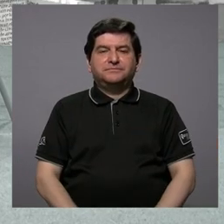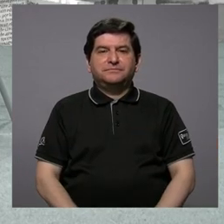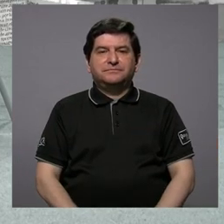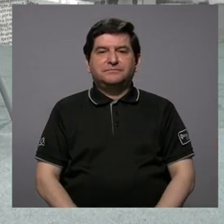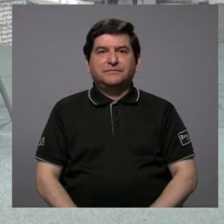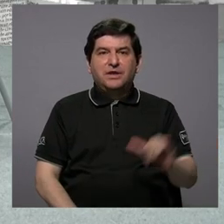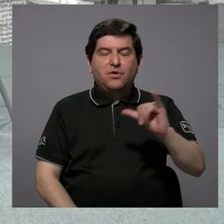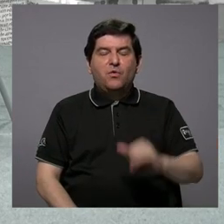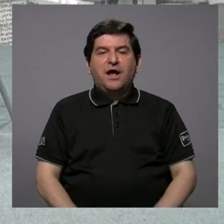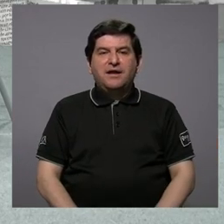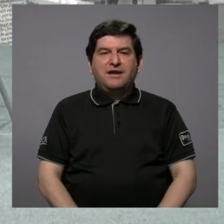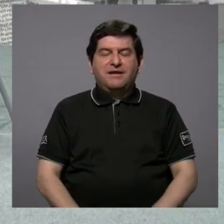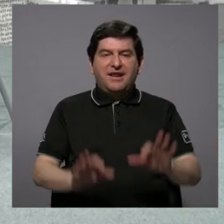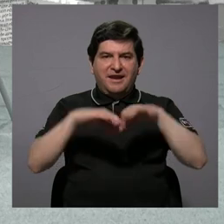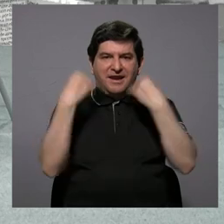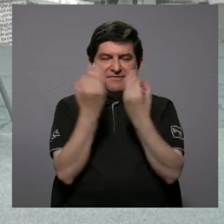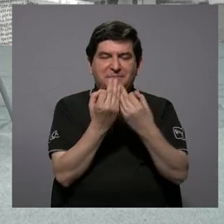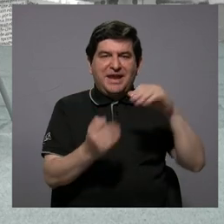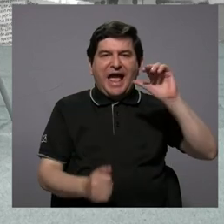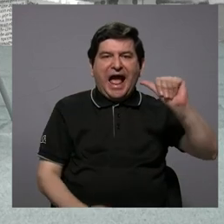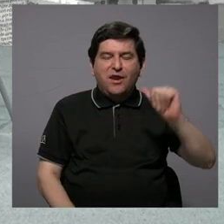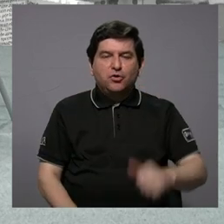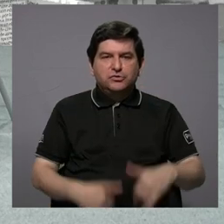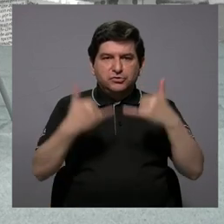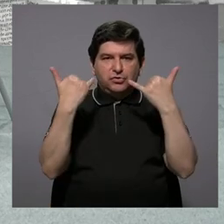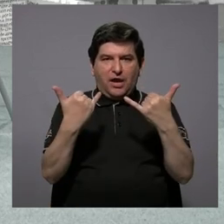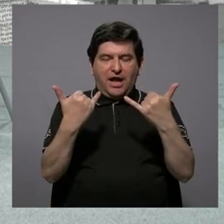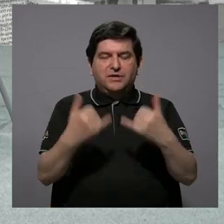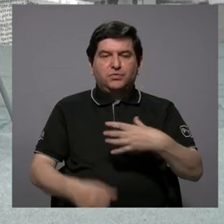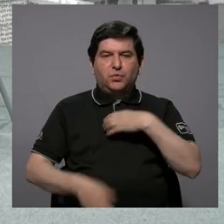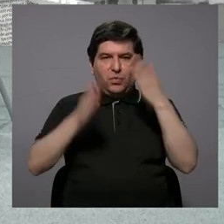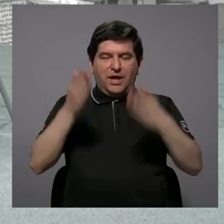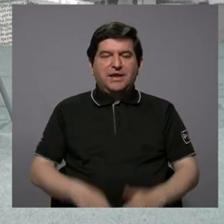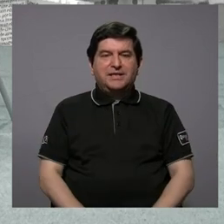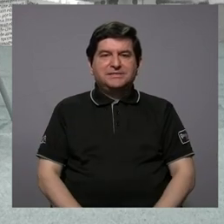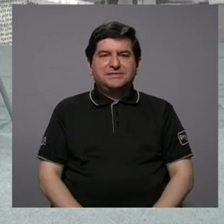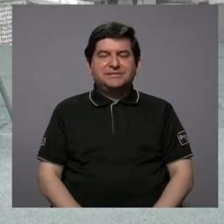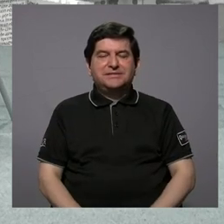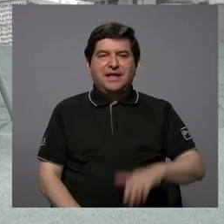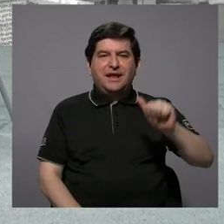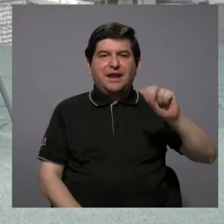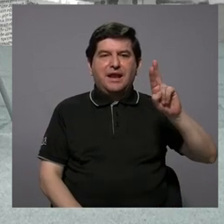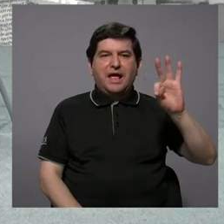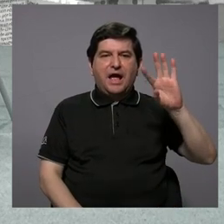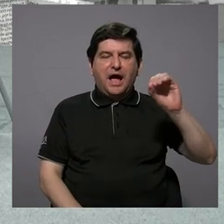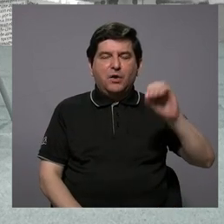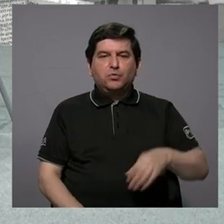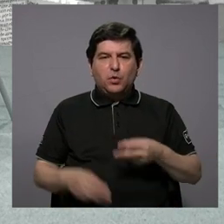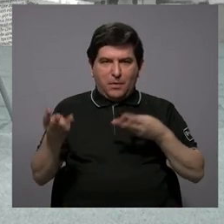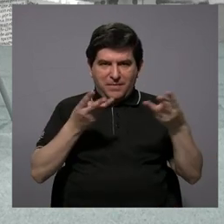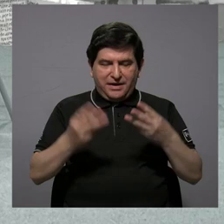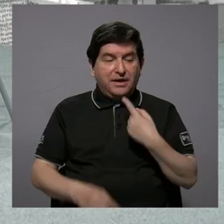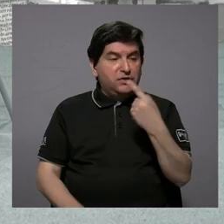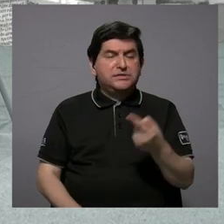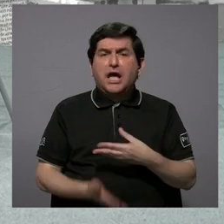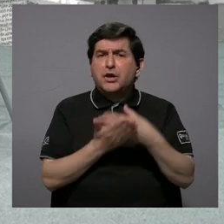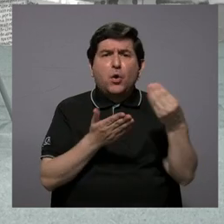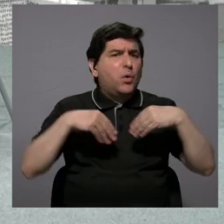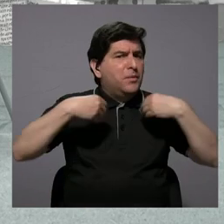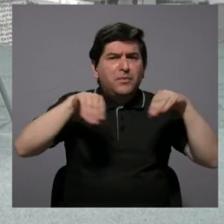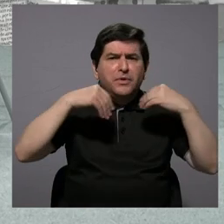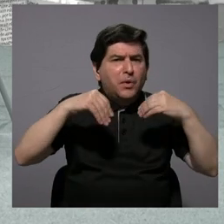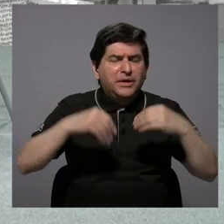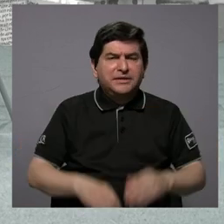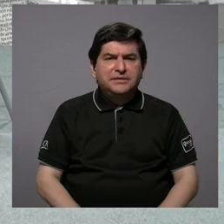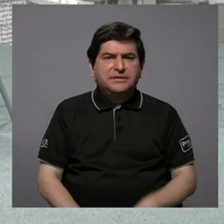los Alonso, los dueños del actual automercado. Esos, a pesar de que decían, no le compre, no le venda,